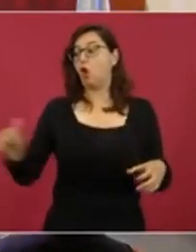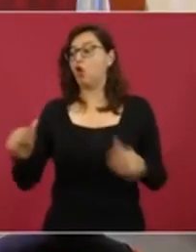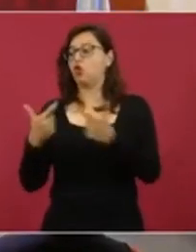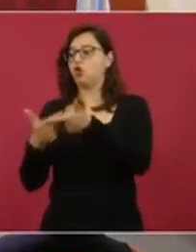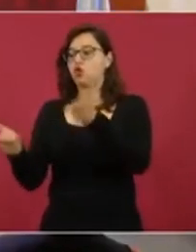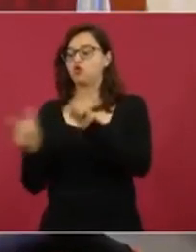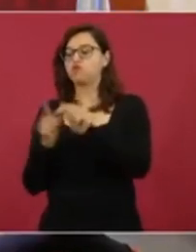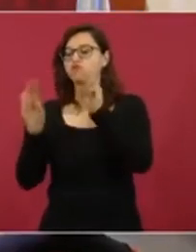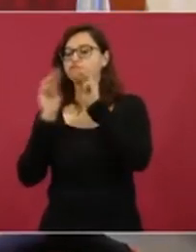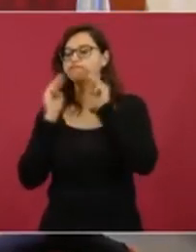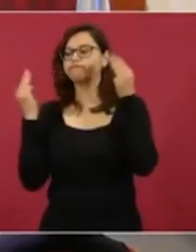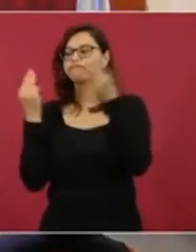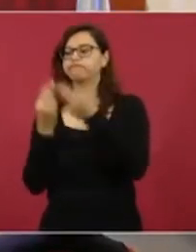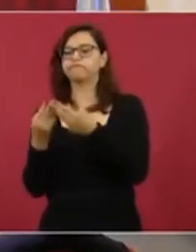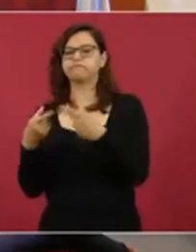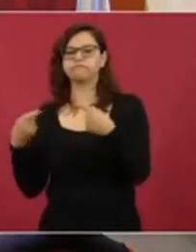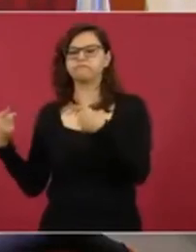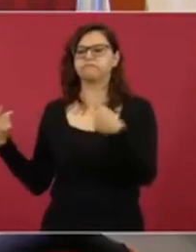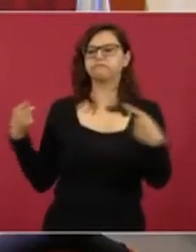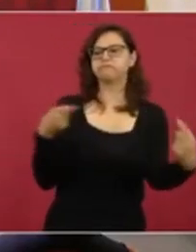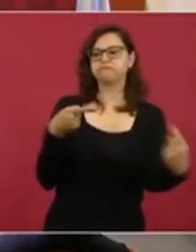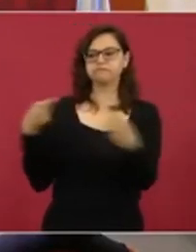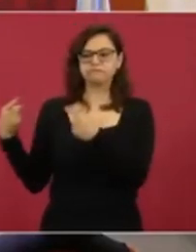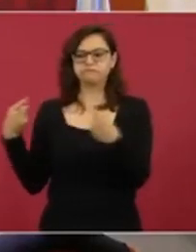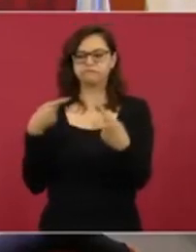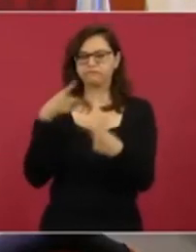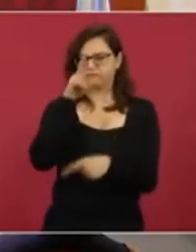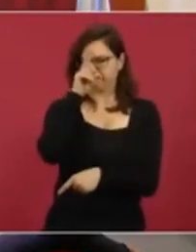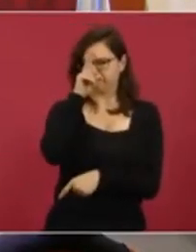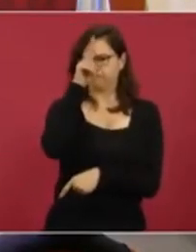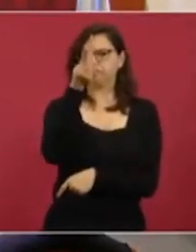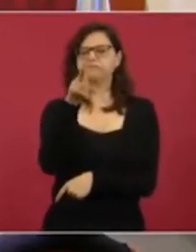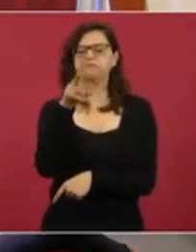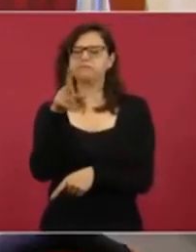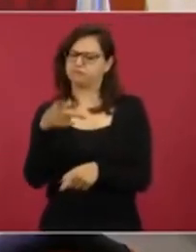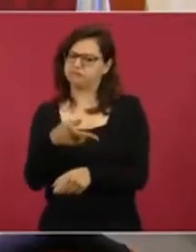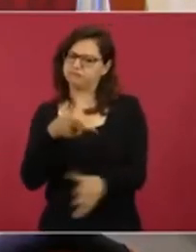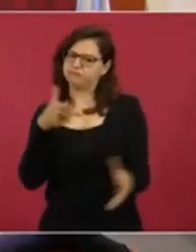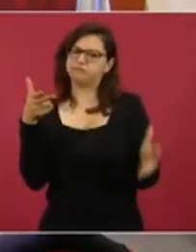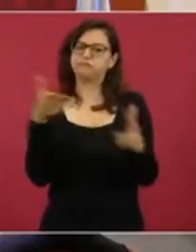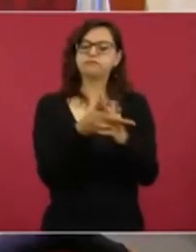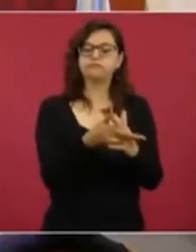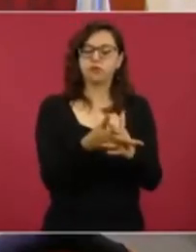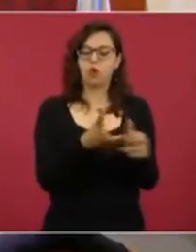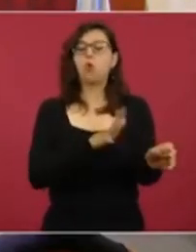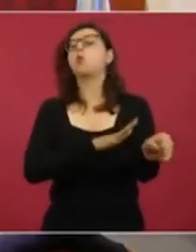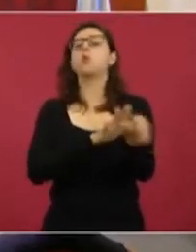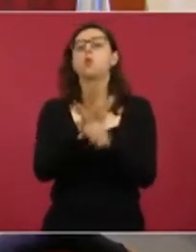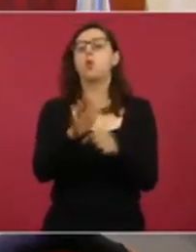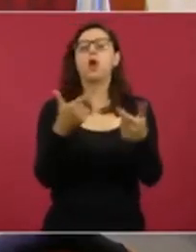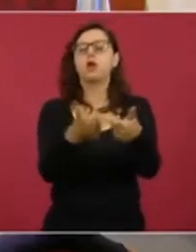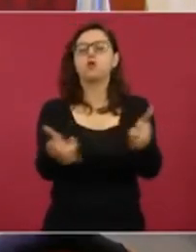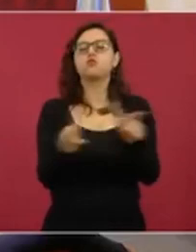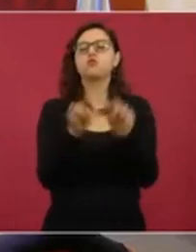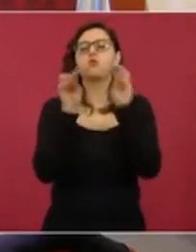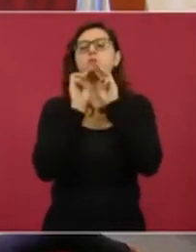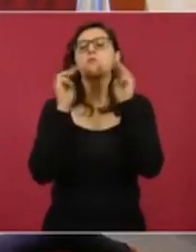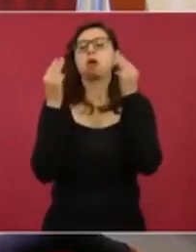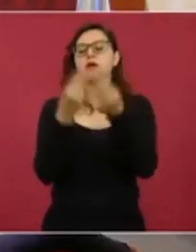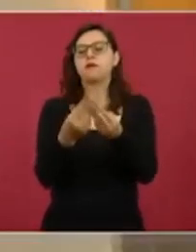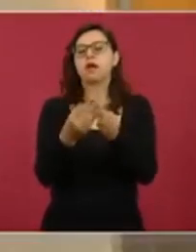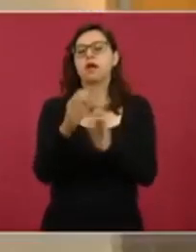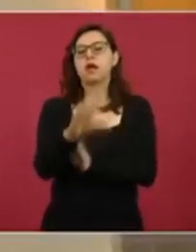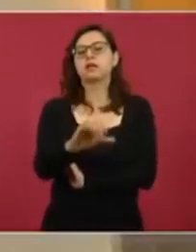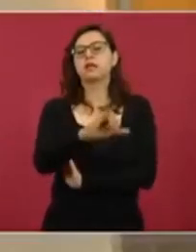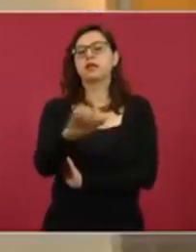dependen de la misma estructura criminal conocida como Cártel Jalisco Nueva Generación, es